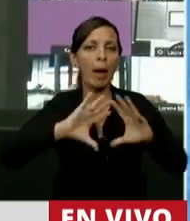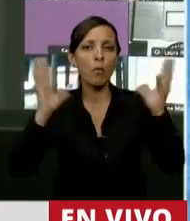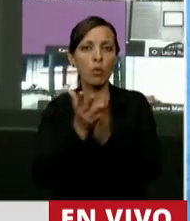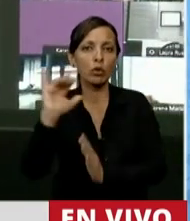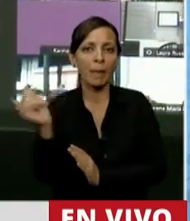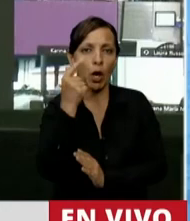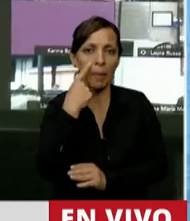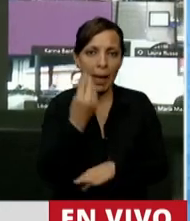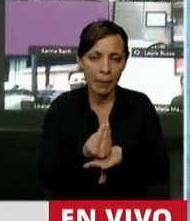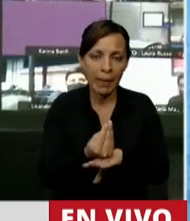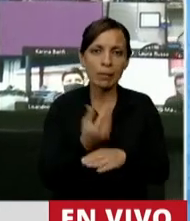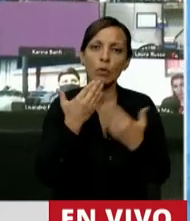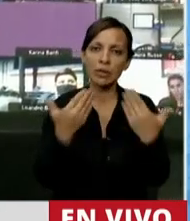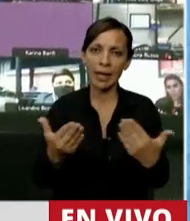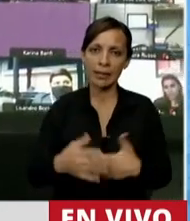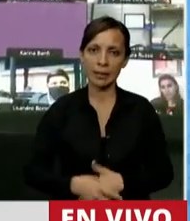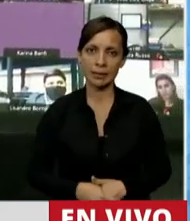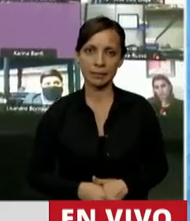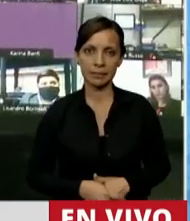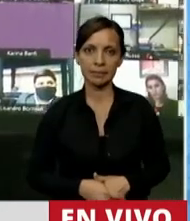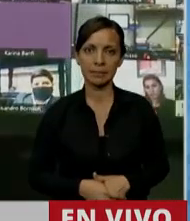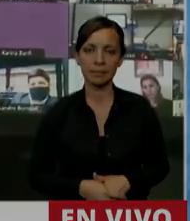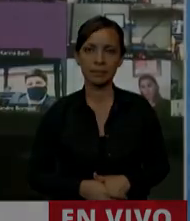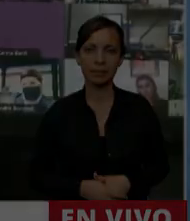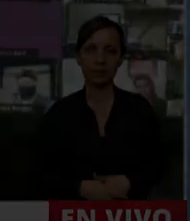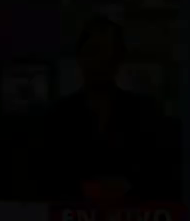vivir, señor Presidente. Muchas gracias. Gracias, diputada.